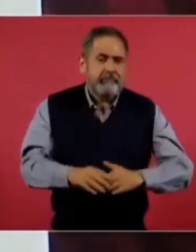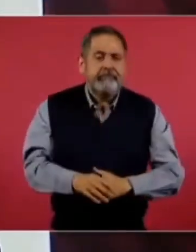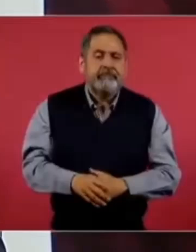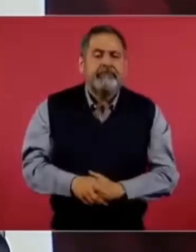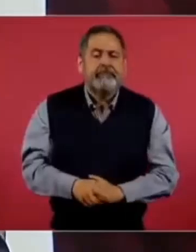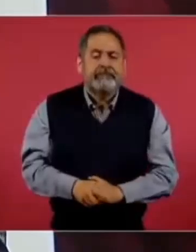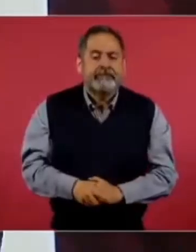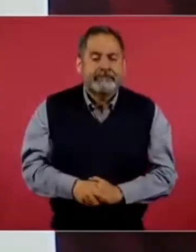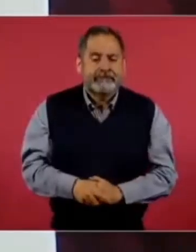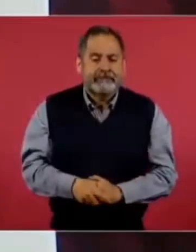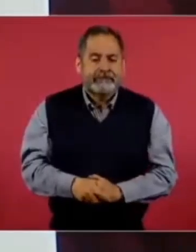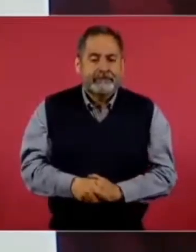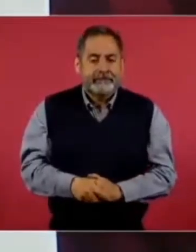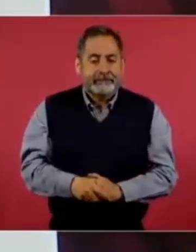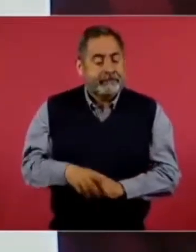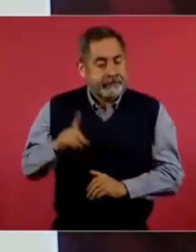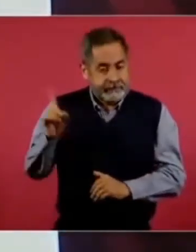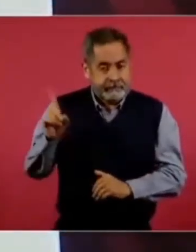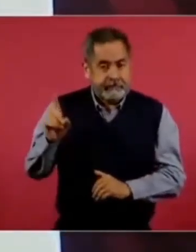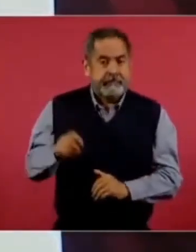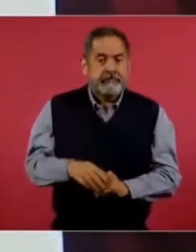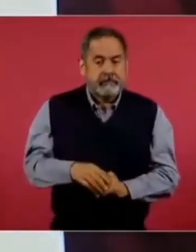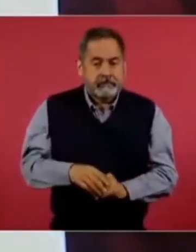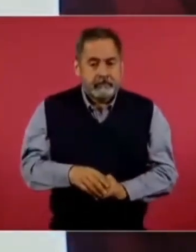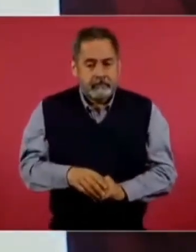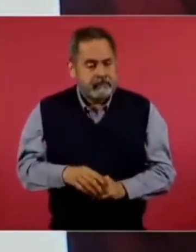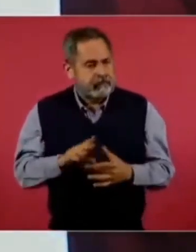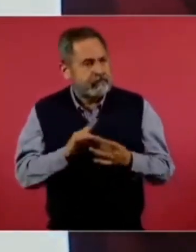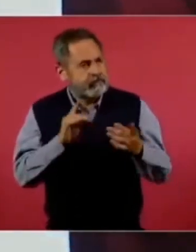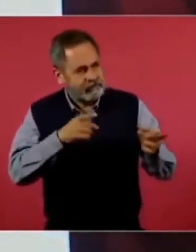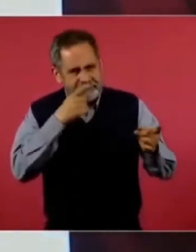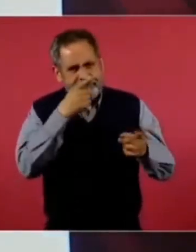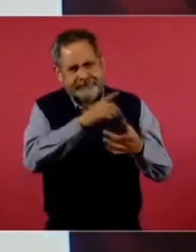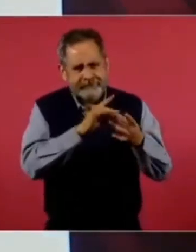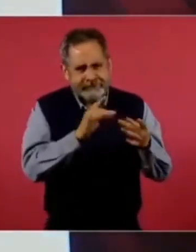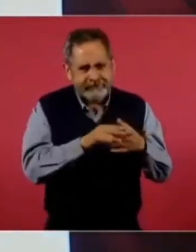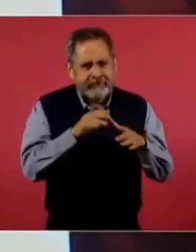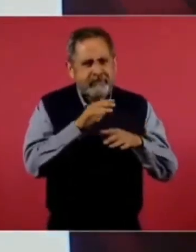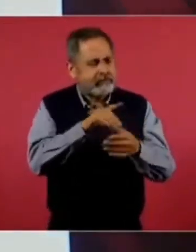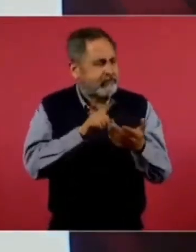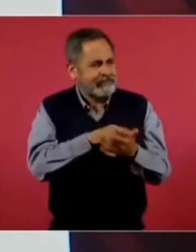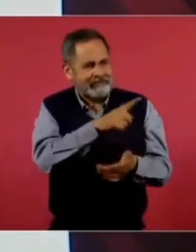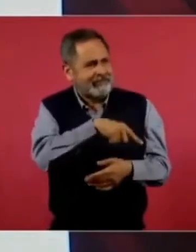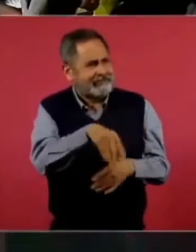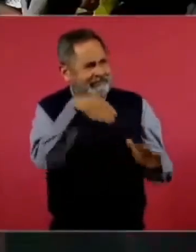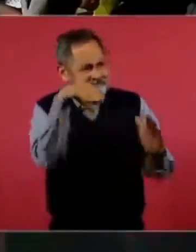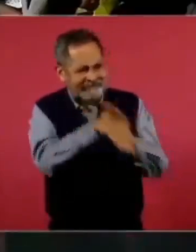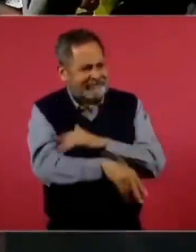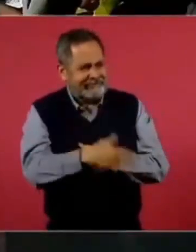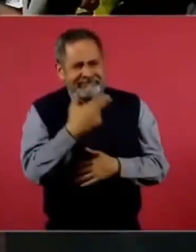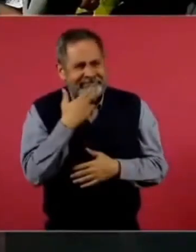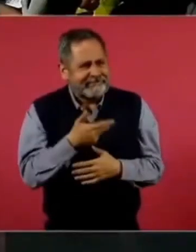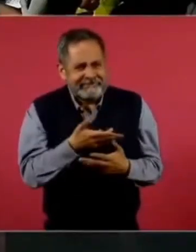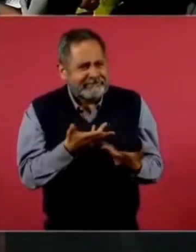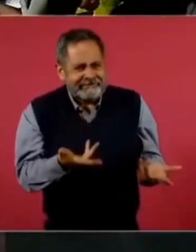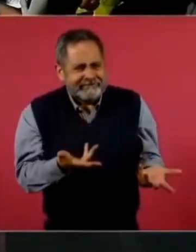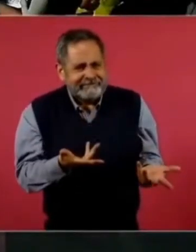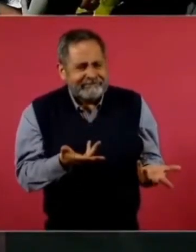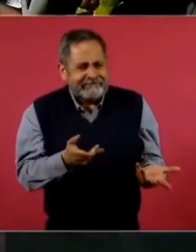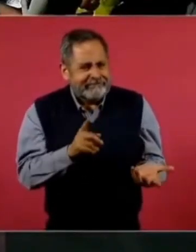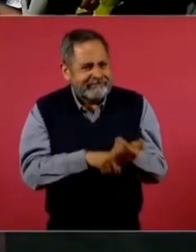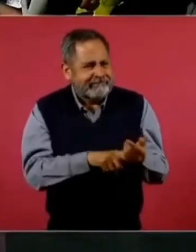Y él le argumentaba y le argumentaba sobre el fracaso de